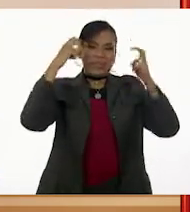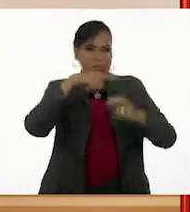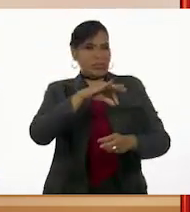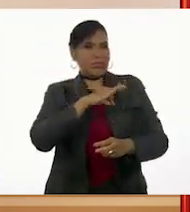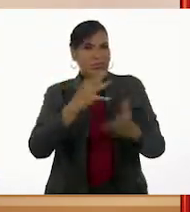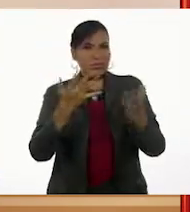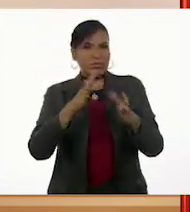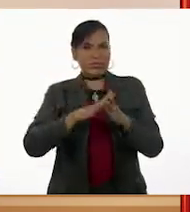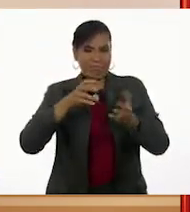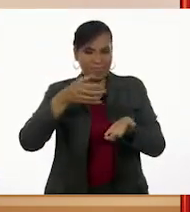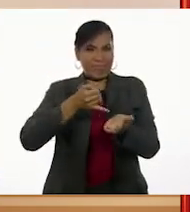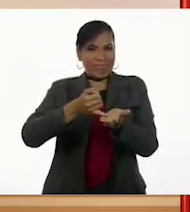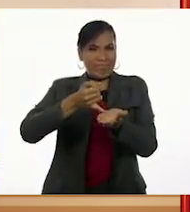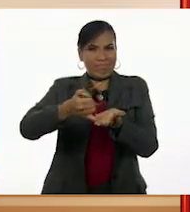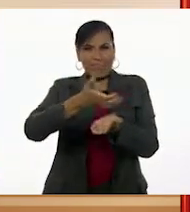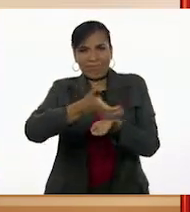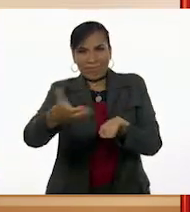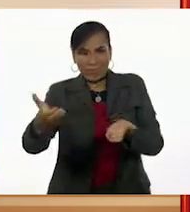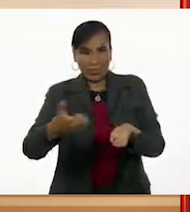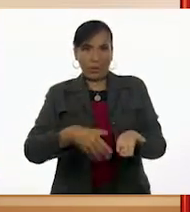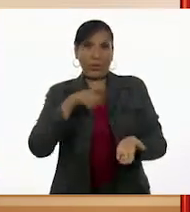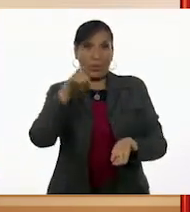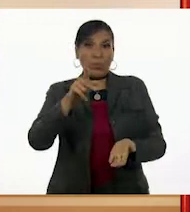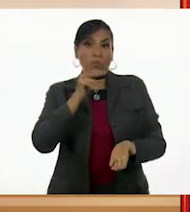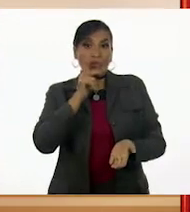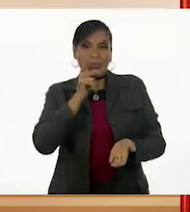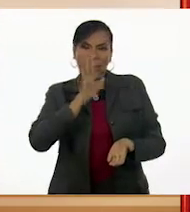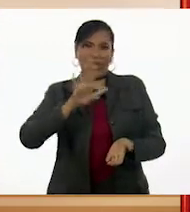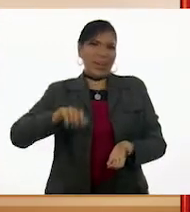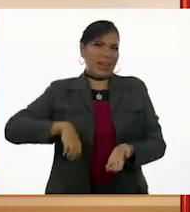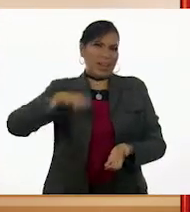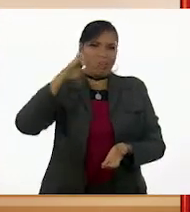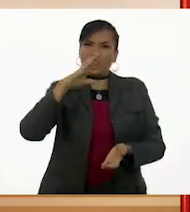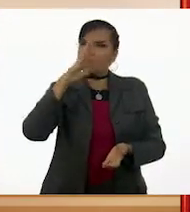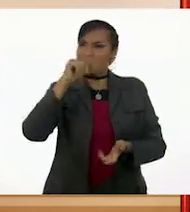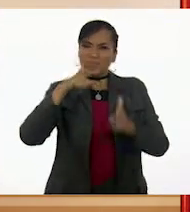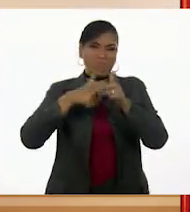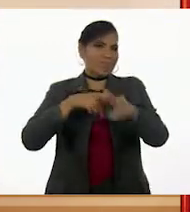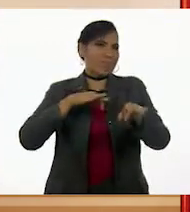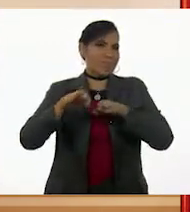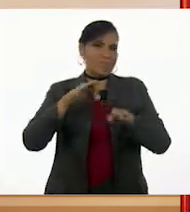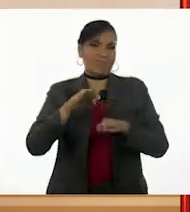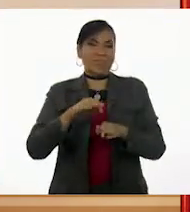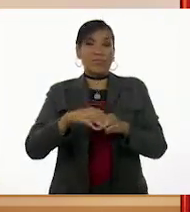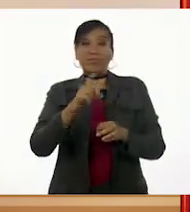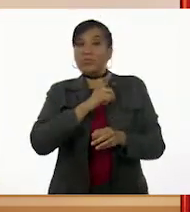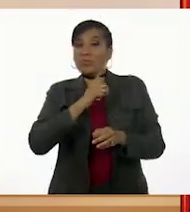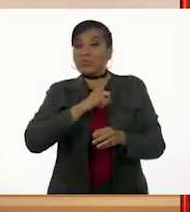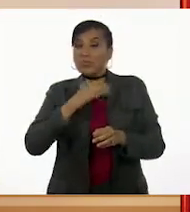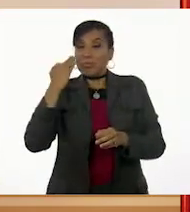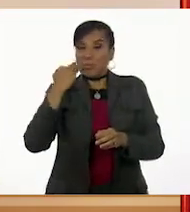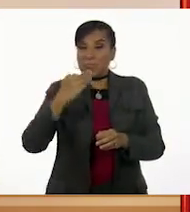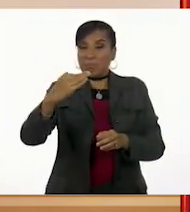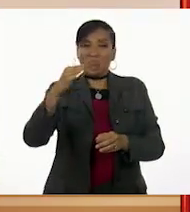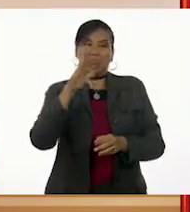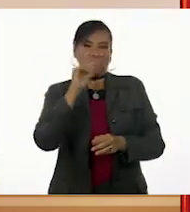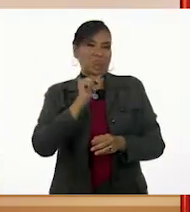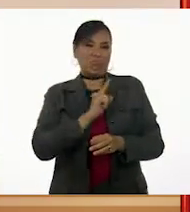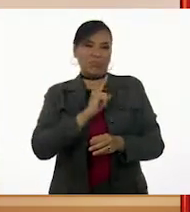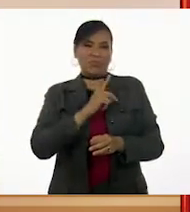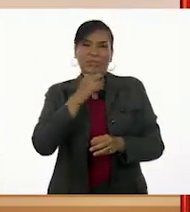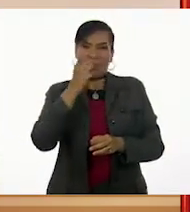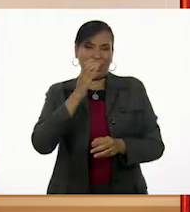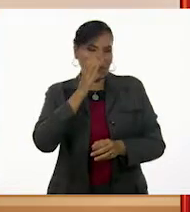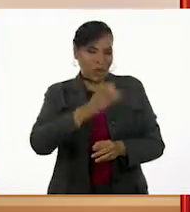ponerte a arar la tierra. Ya ves que tu padre está grande y no podrá seguir trabajando solo mucho tiempo, le contestó Luis.